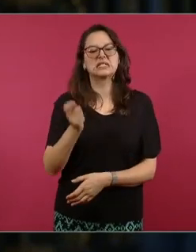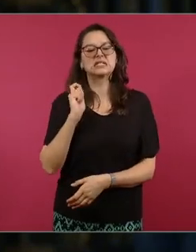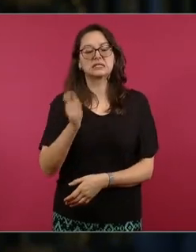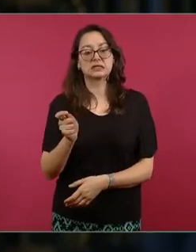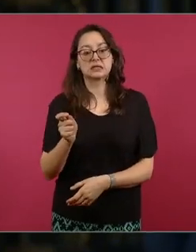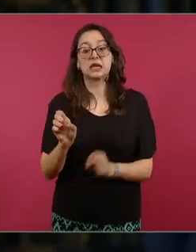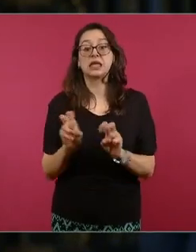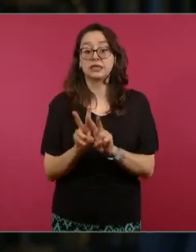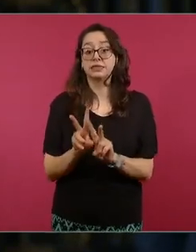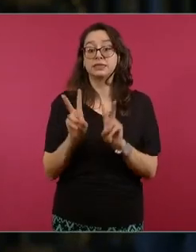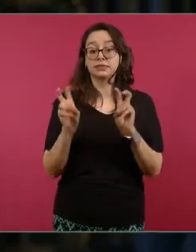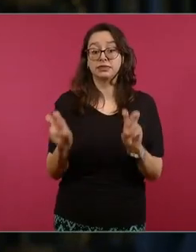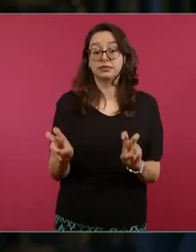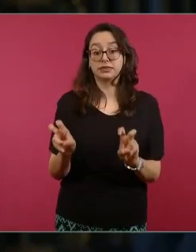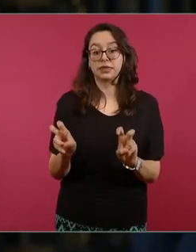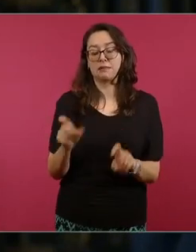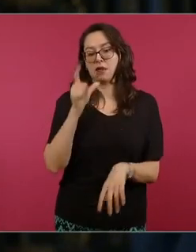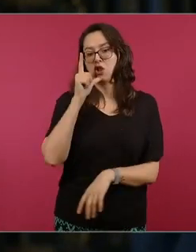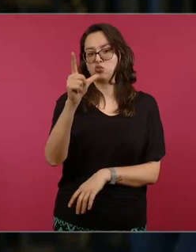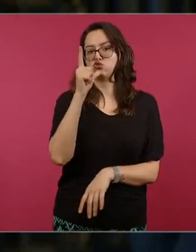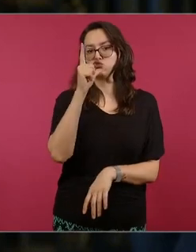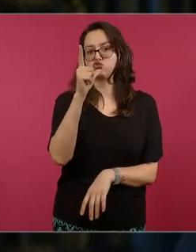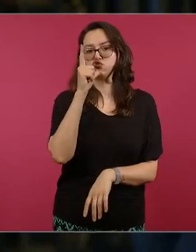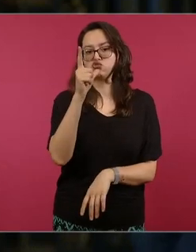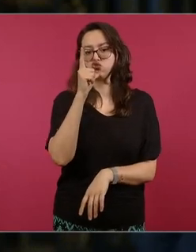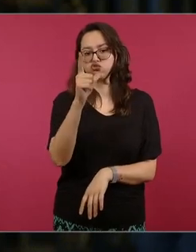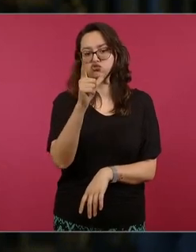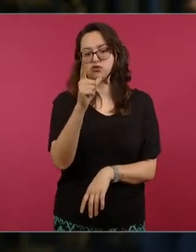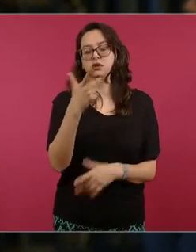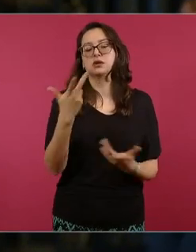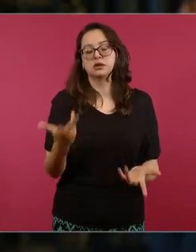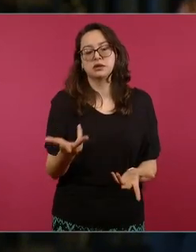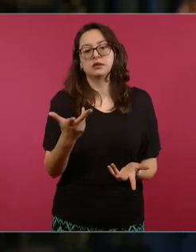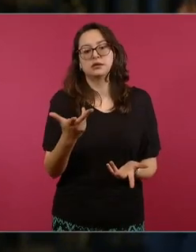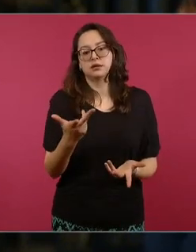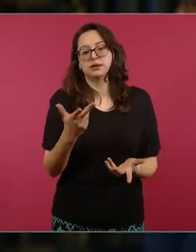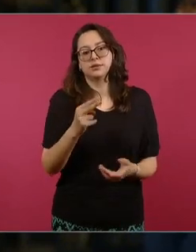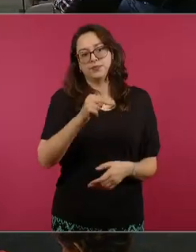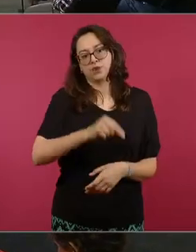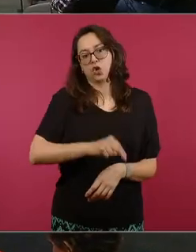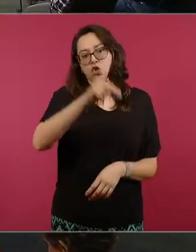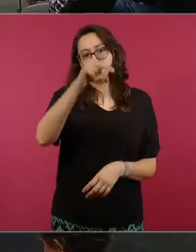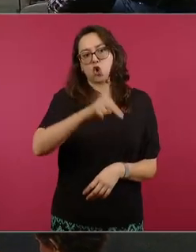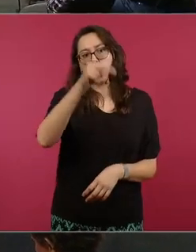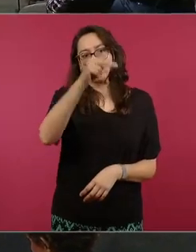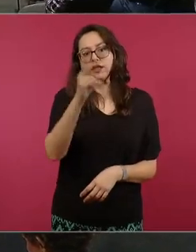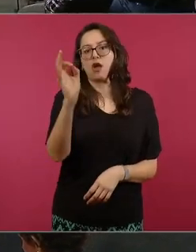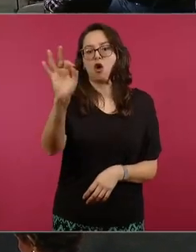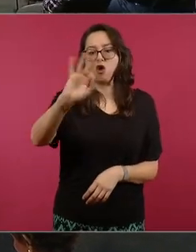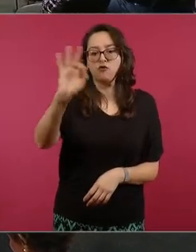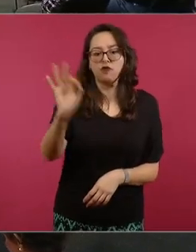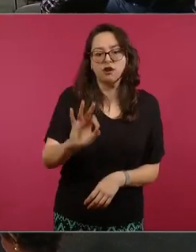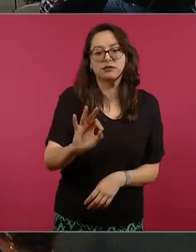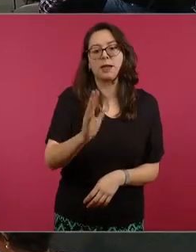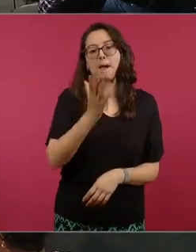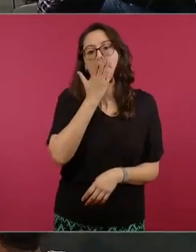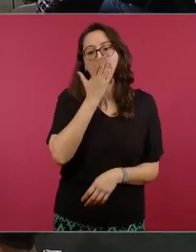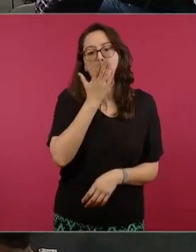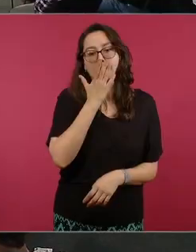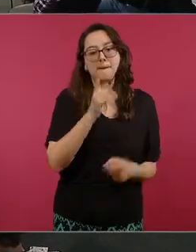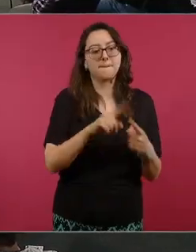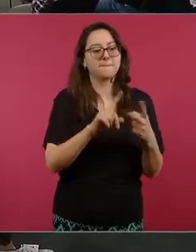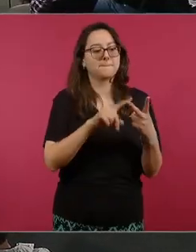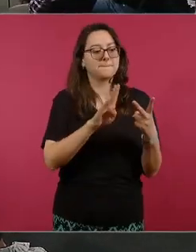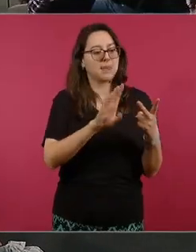permanente el tema de las tarifas eléctricas en este caso la consideración especial que se le hace a Sonora pero también a Baja